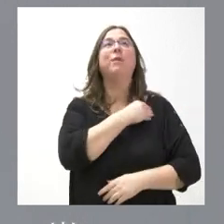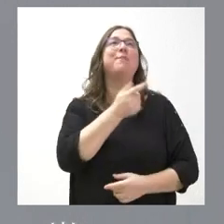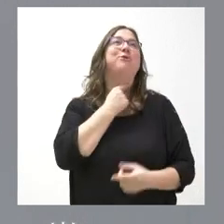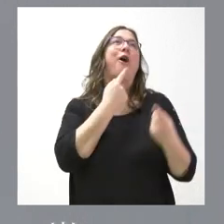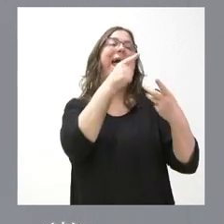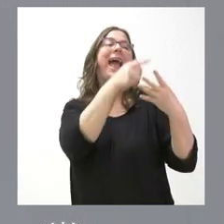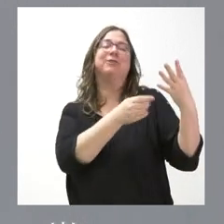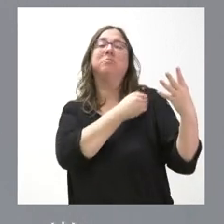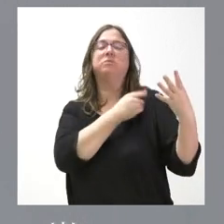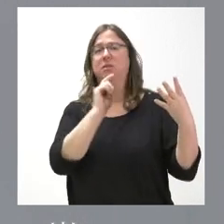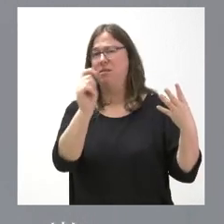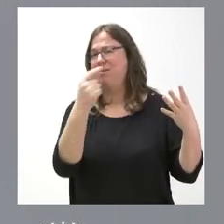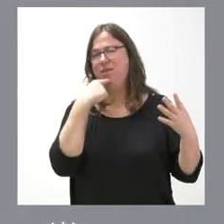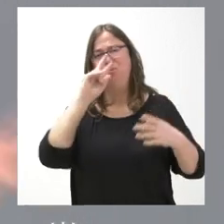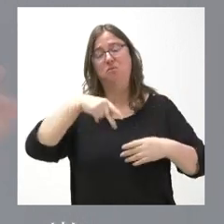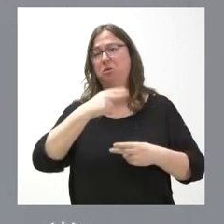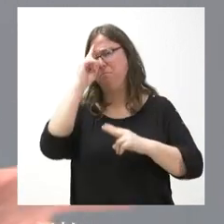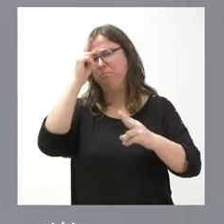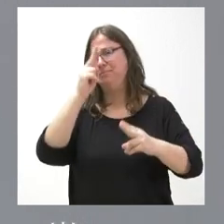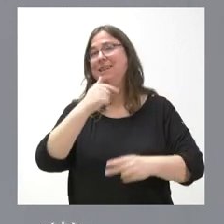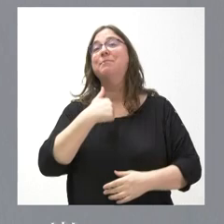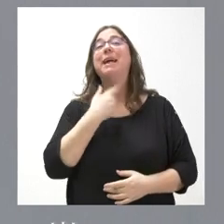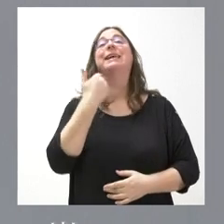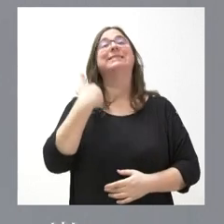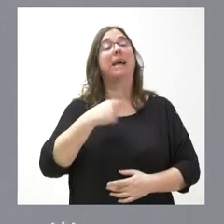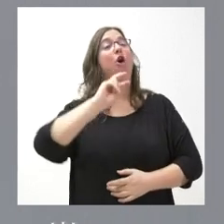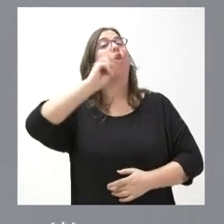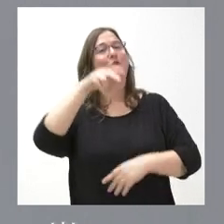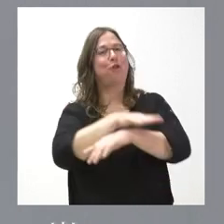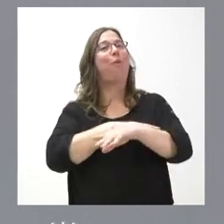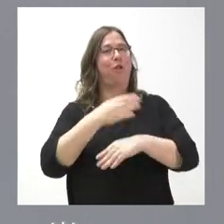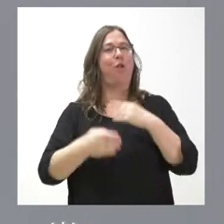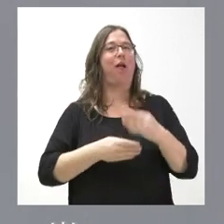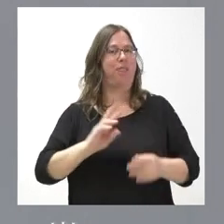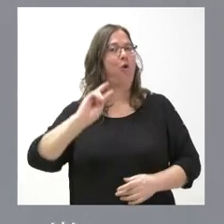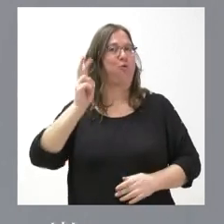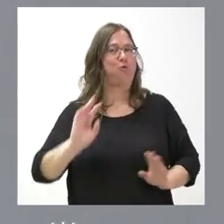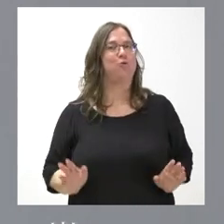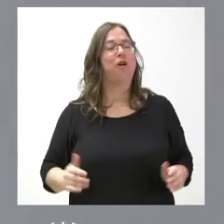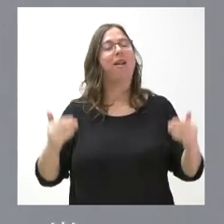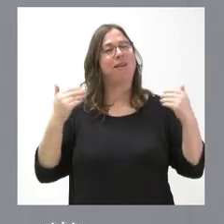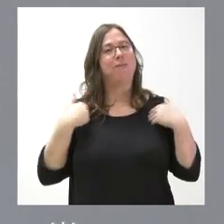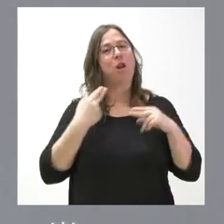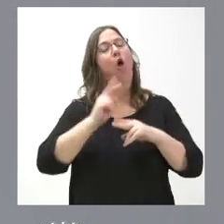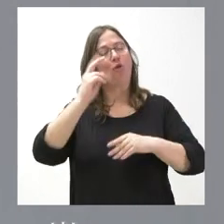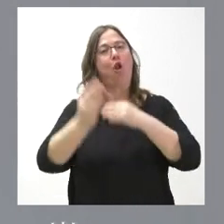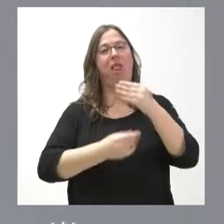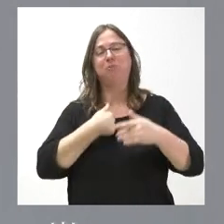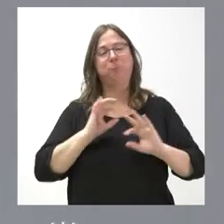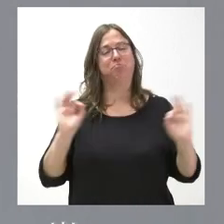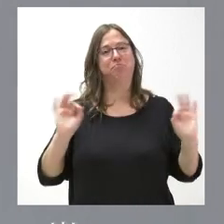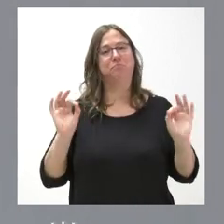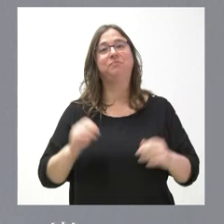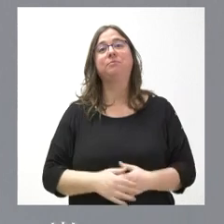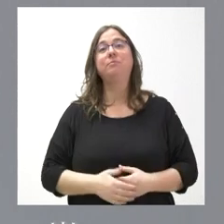a mí que preguntaran. Para esto ya están otros gobiernos y están otros responsables políticos. Y, por